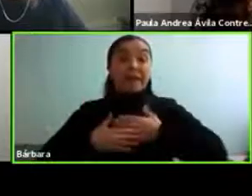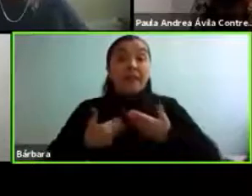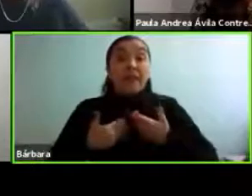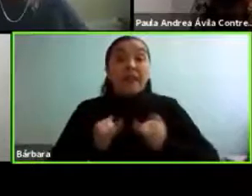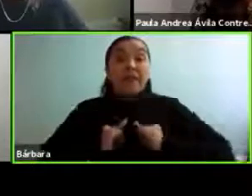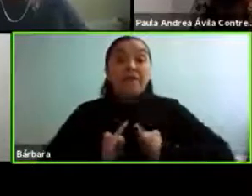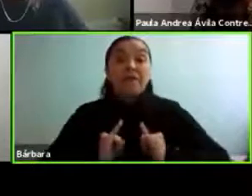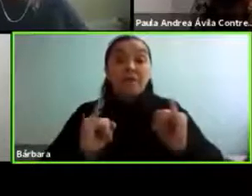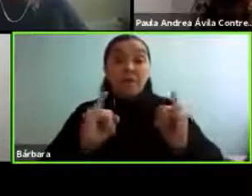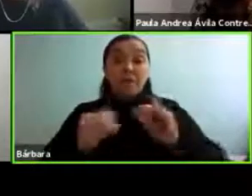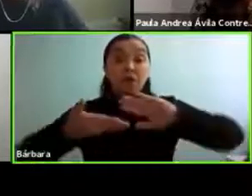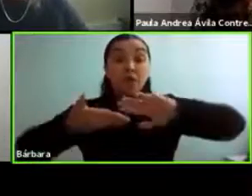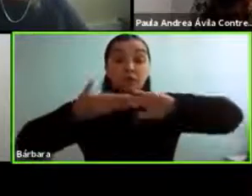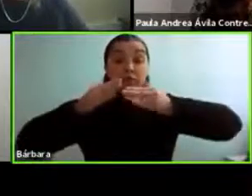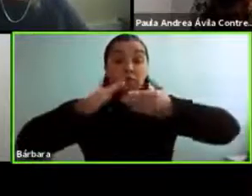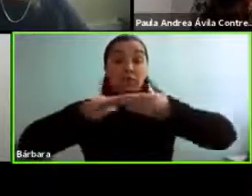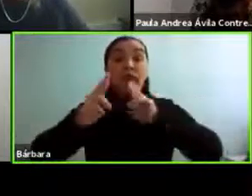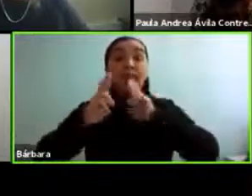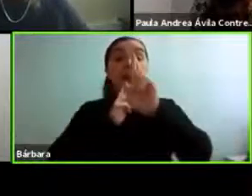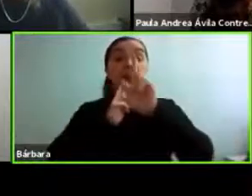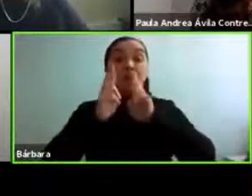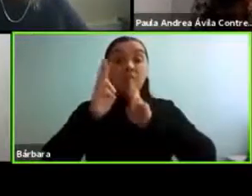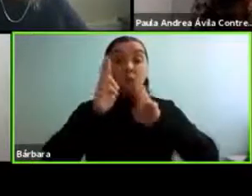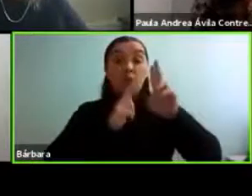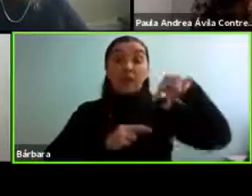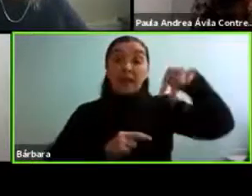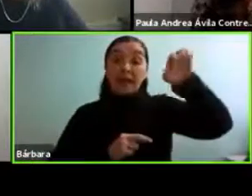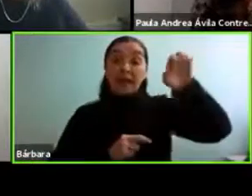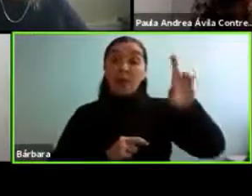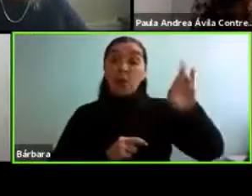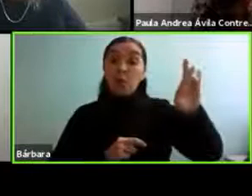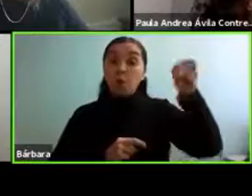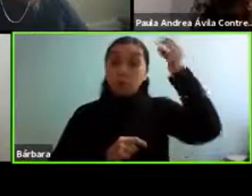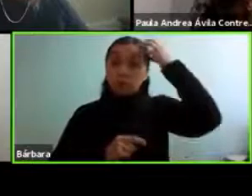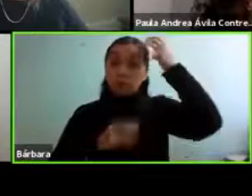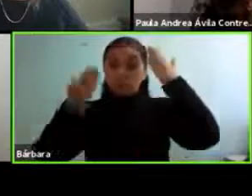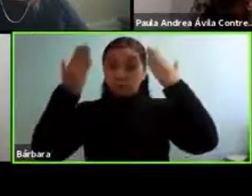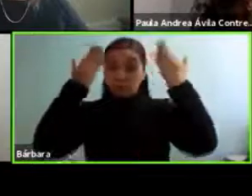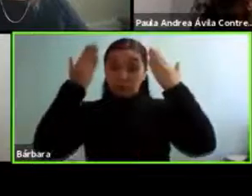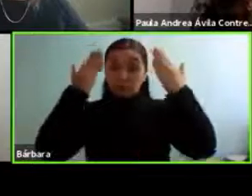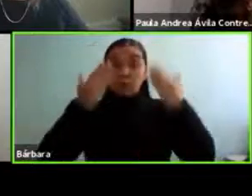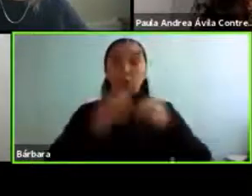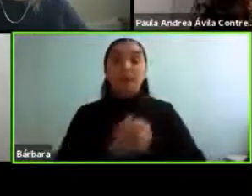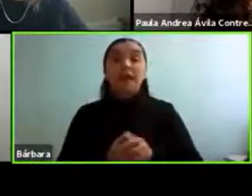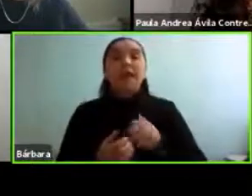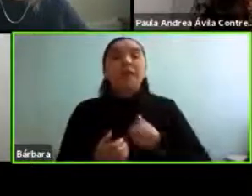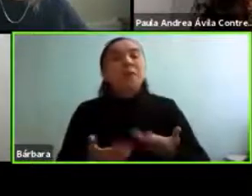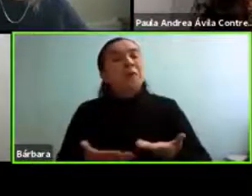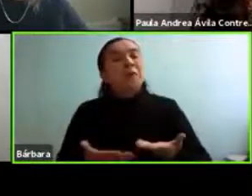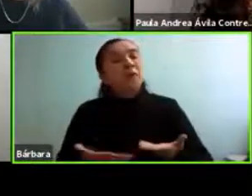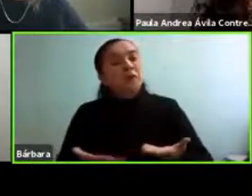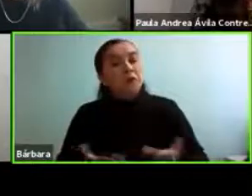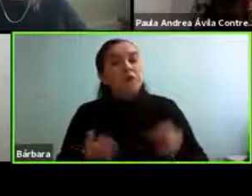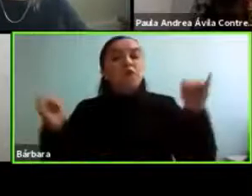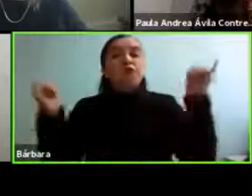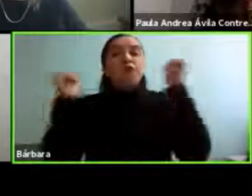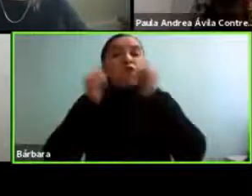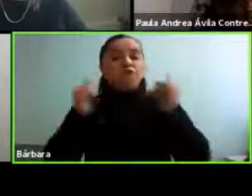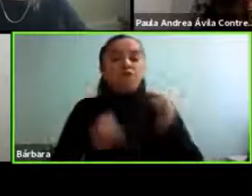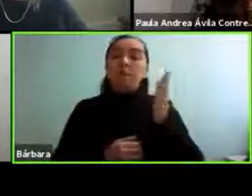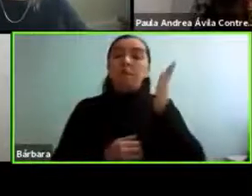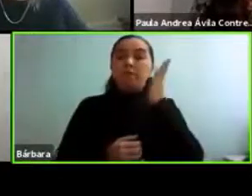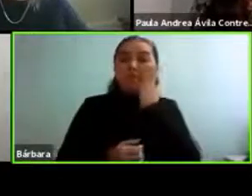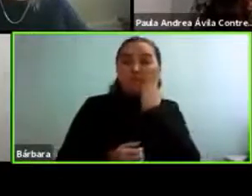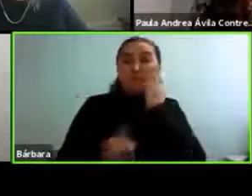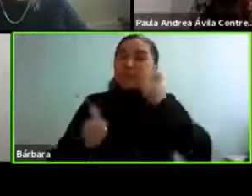con la neuropsicología, pero también que sea de una forma amena y cercana a la gente que no está vinculada necesariamente con